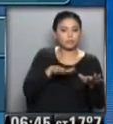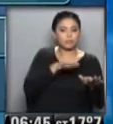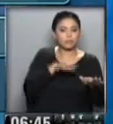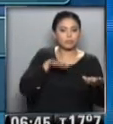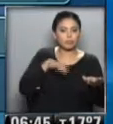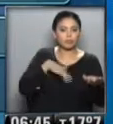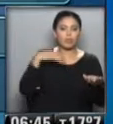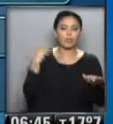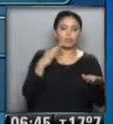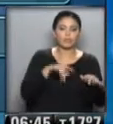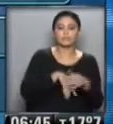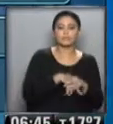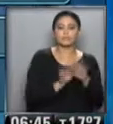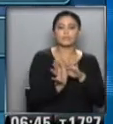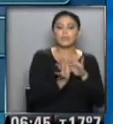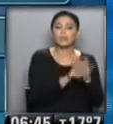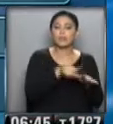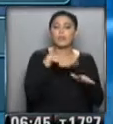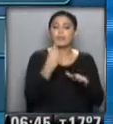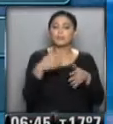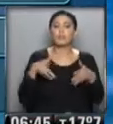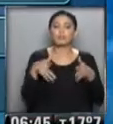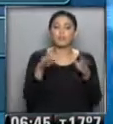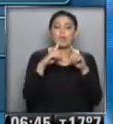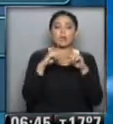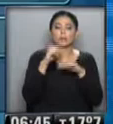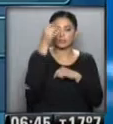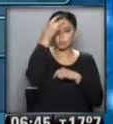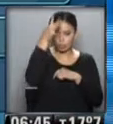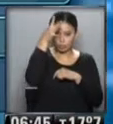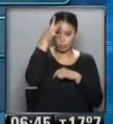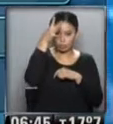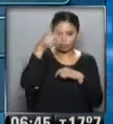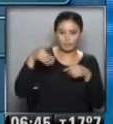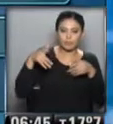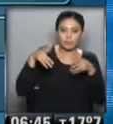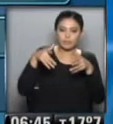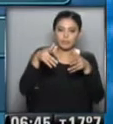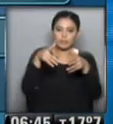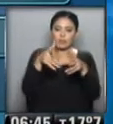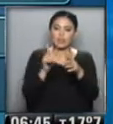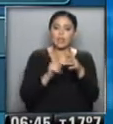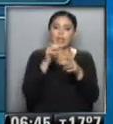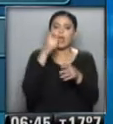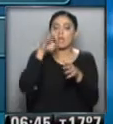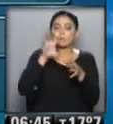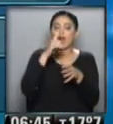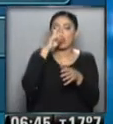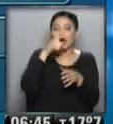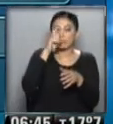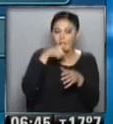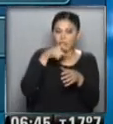...a la altura de Uspallata... ...dejamos este tramo, nos vamos a ir a la Ruta 12, zona del Mercosur... ...en la altura de Corrientes,